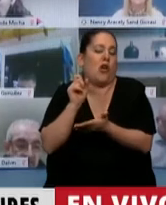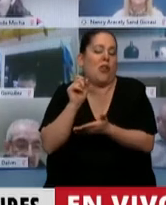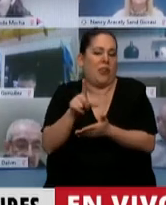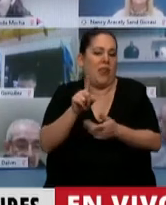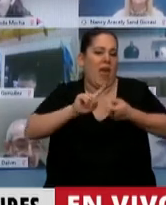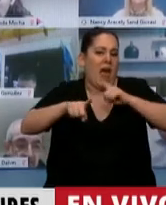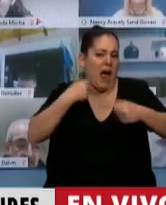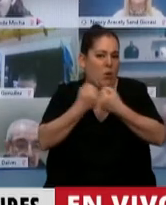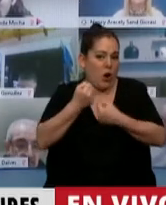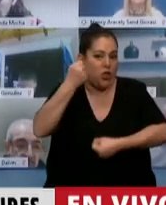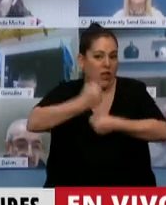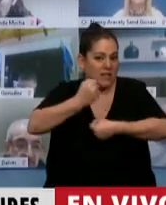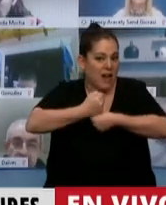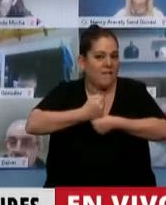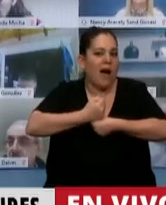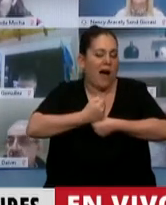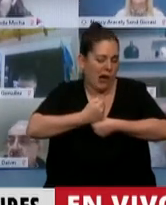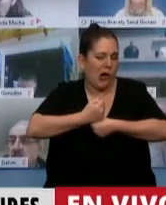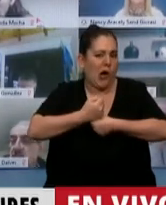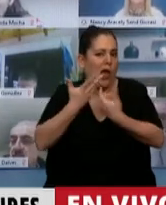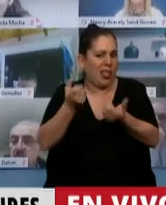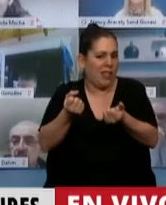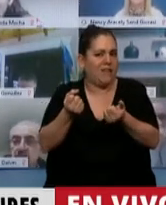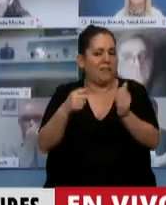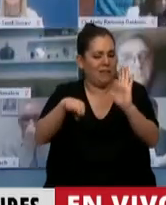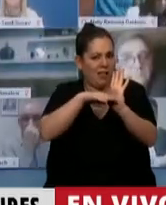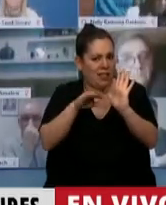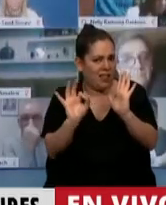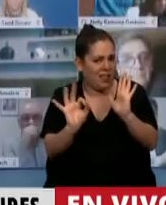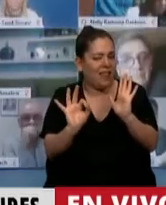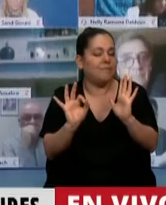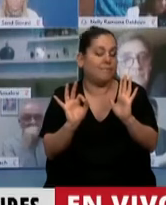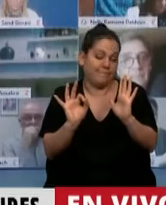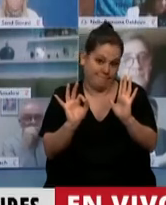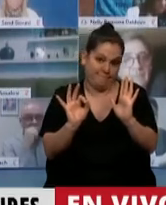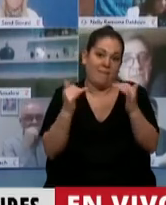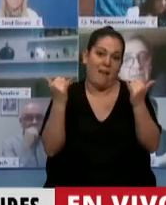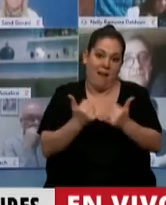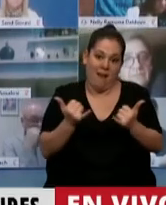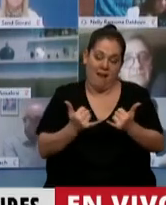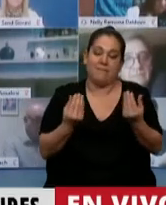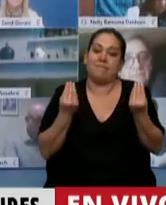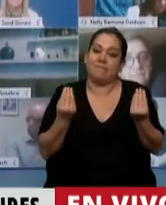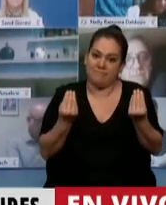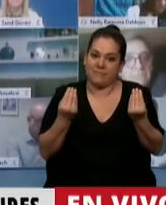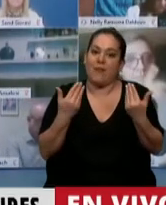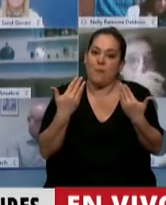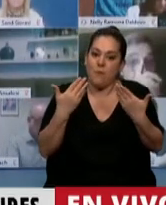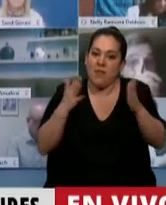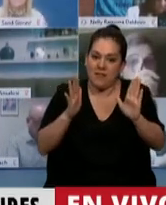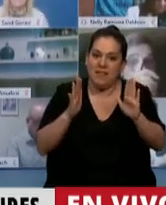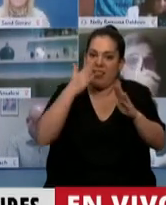Convenio Colectivo de Trabajo se deja, no una puerta, un enorme portón abierto a que se discutan